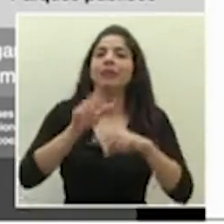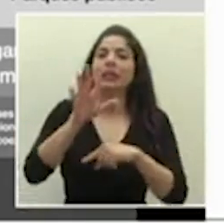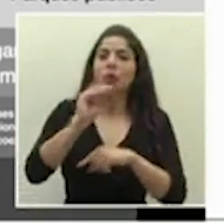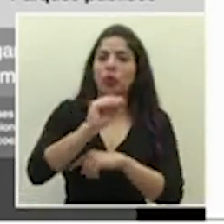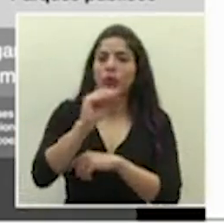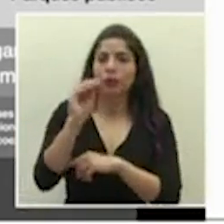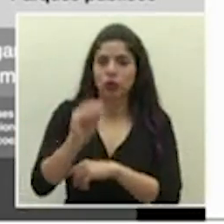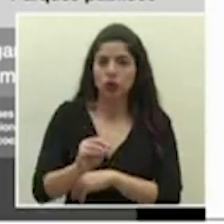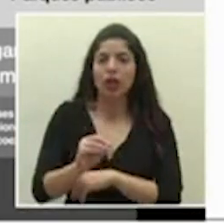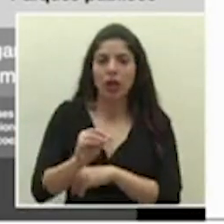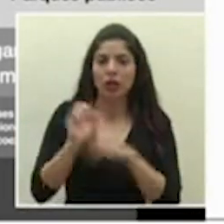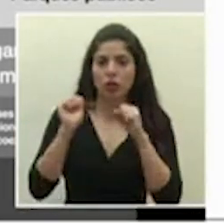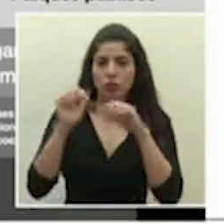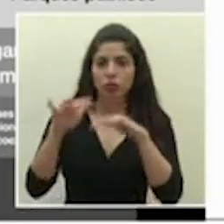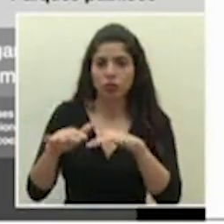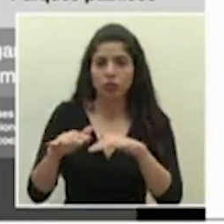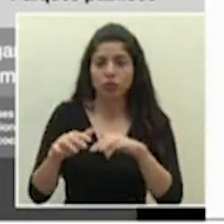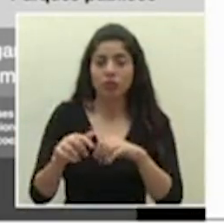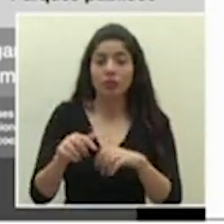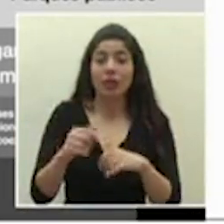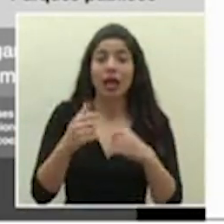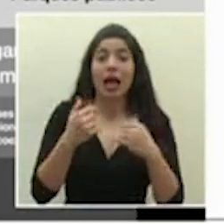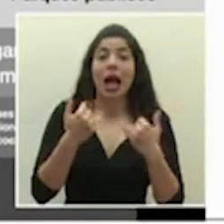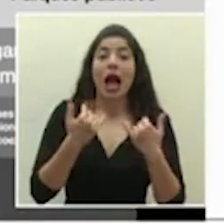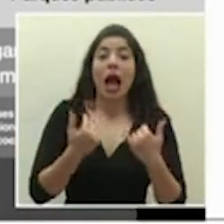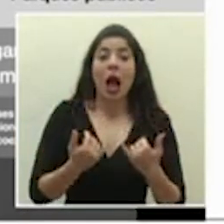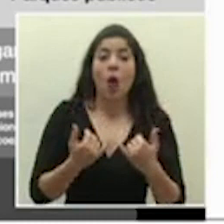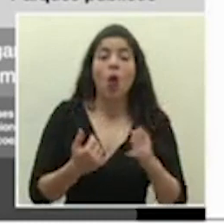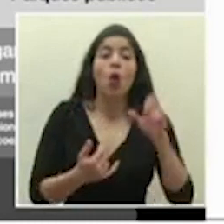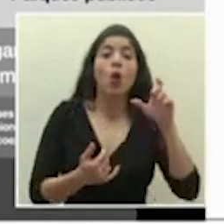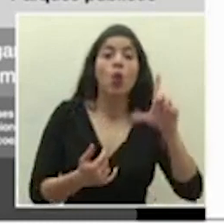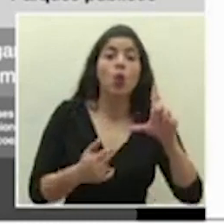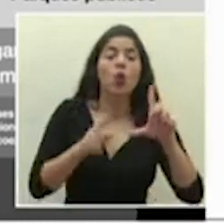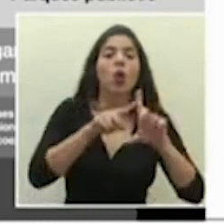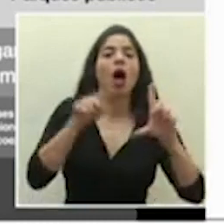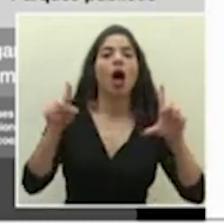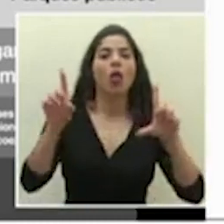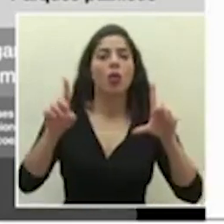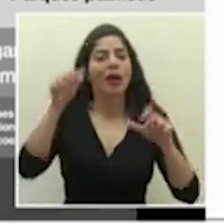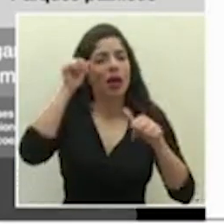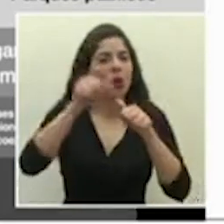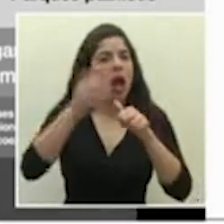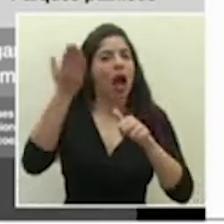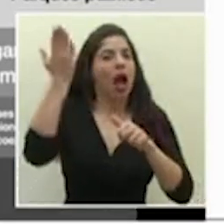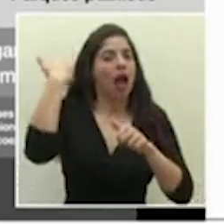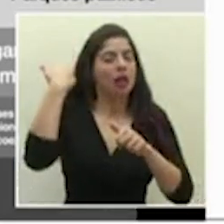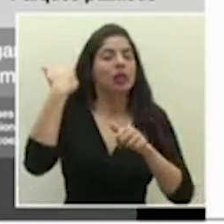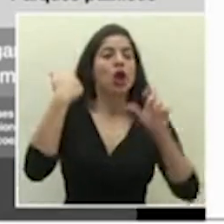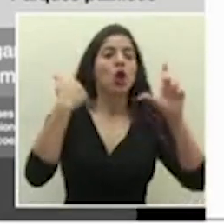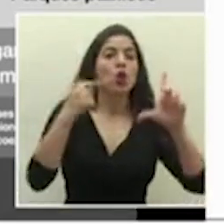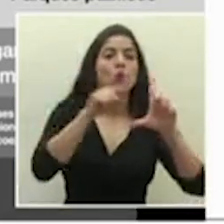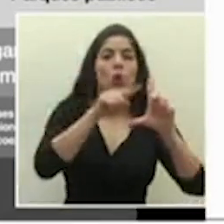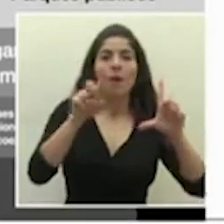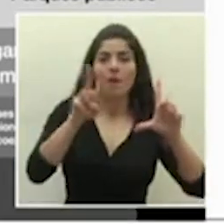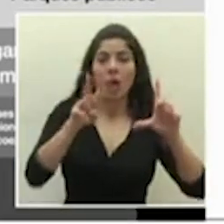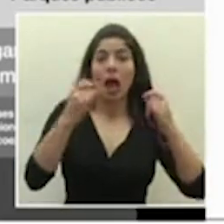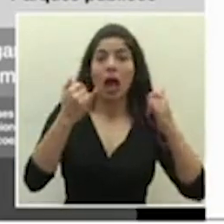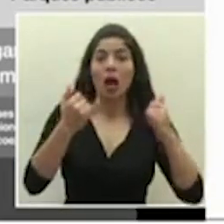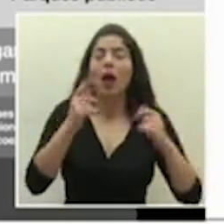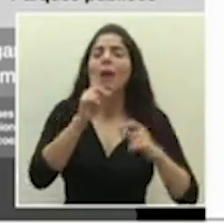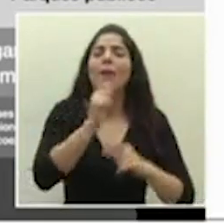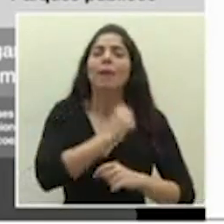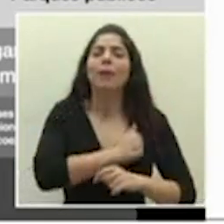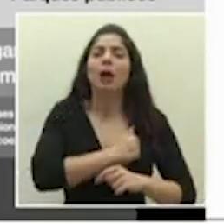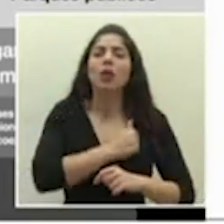de lunes, esta vez va a ser hasta domingo. Recordemos que habíamos habilitado en el tracto anterior de lunes a viernes, eh, perdón,